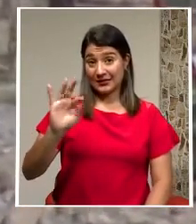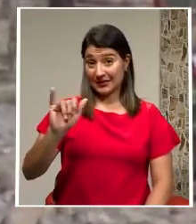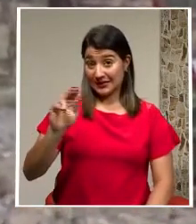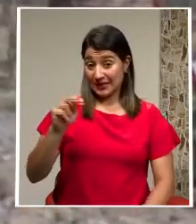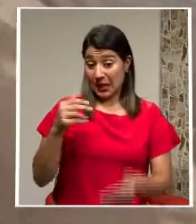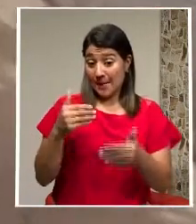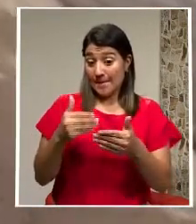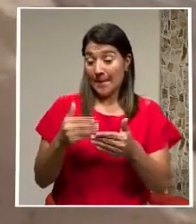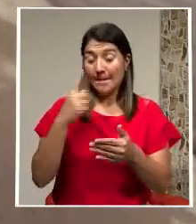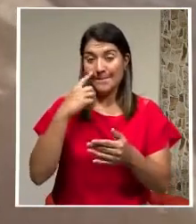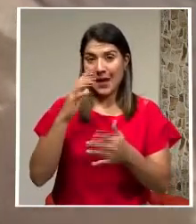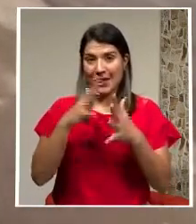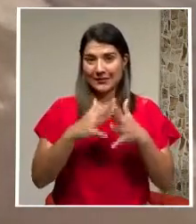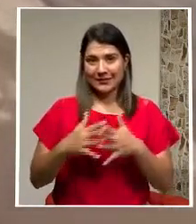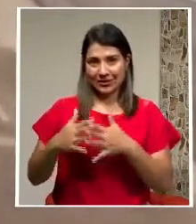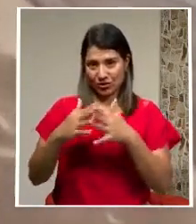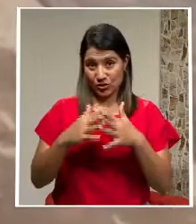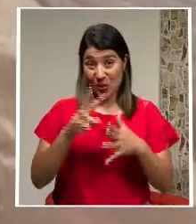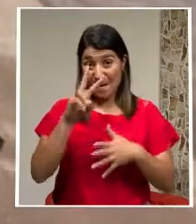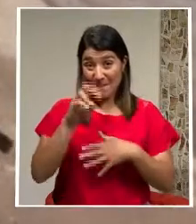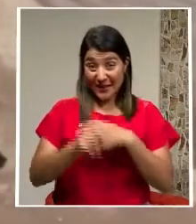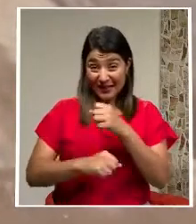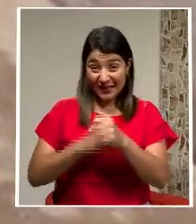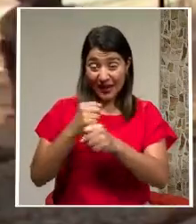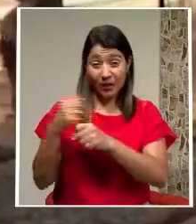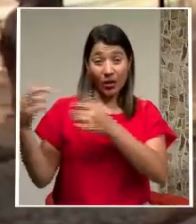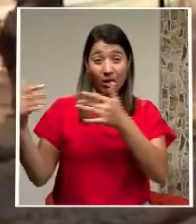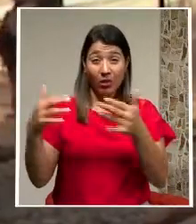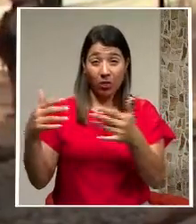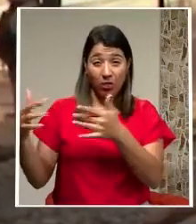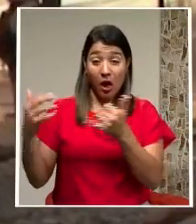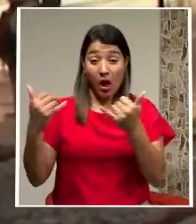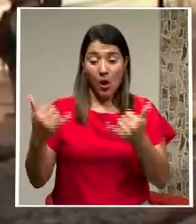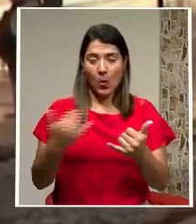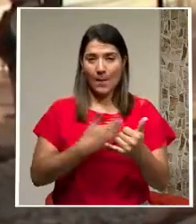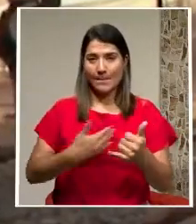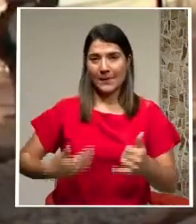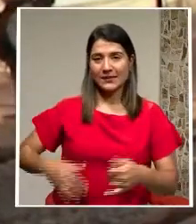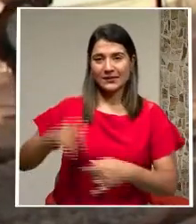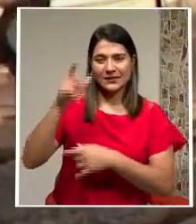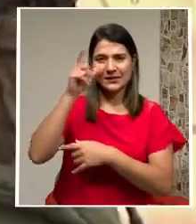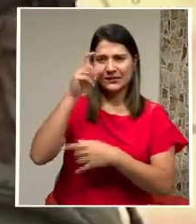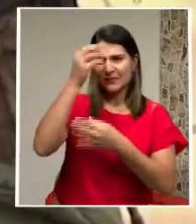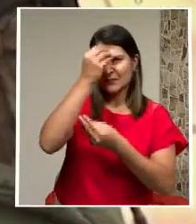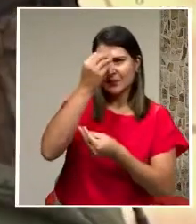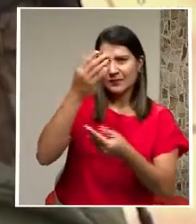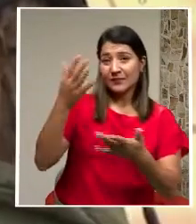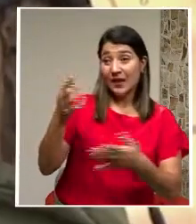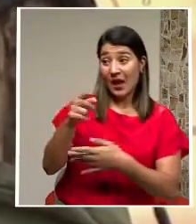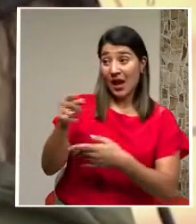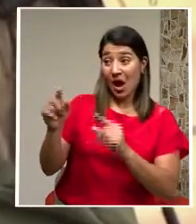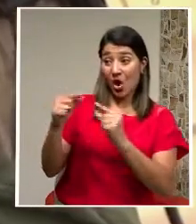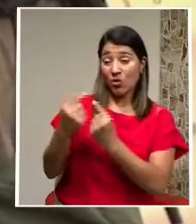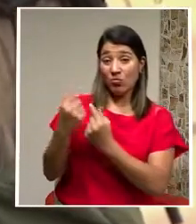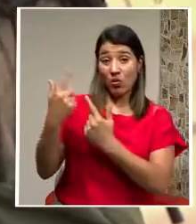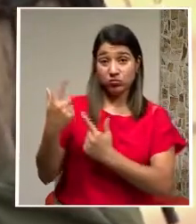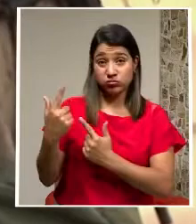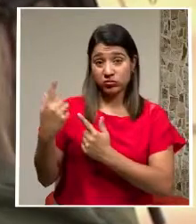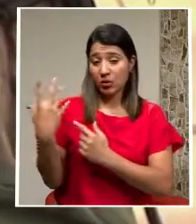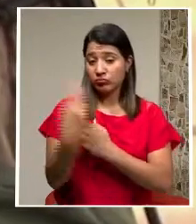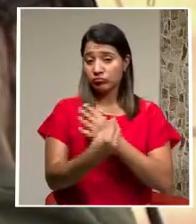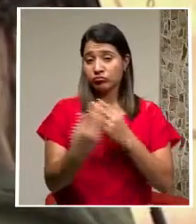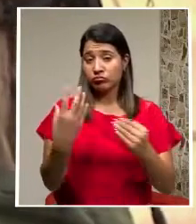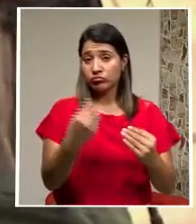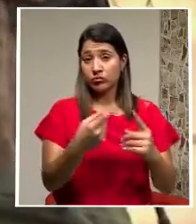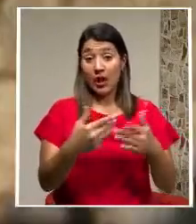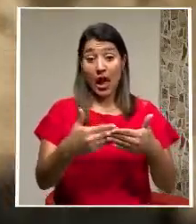Tras dos décadas Involucrado En un conflicto Irresoluble El presidente Joe Biden Anunciado Que retirará Las tropas Antes de la simbólica